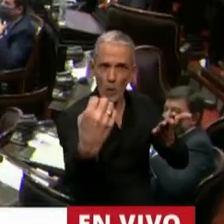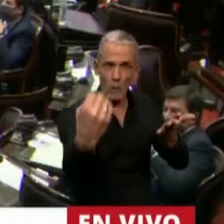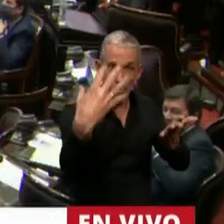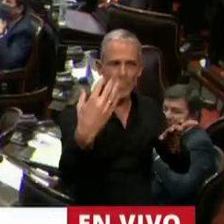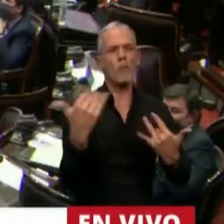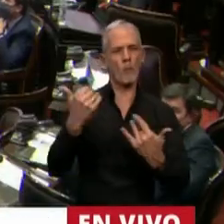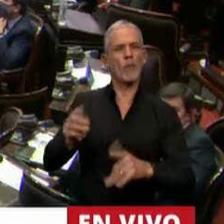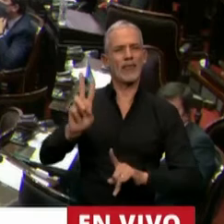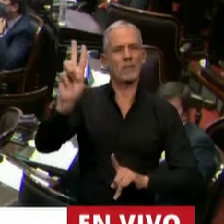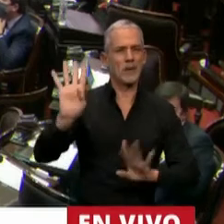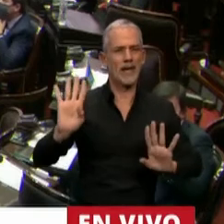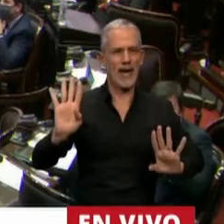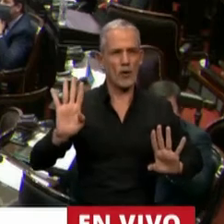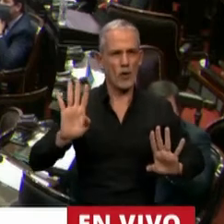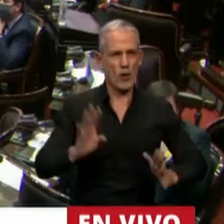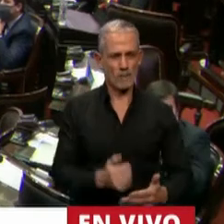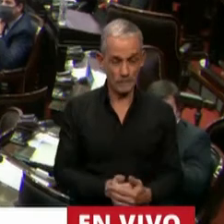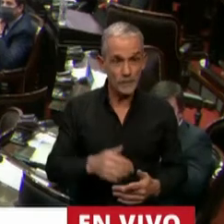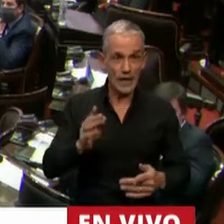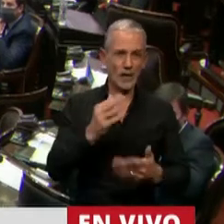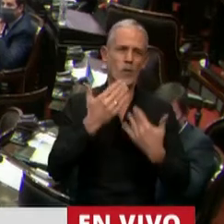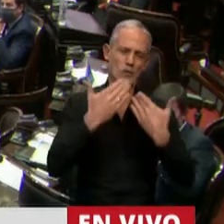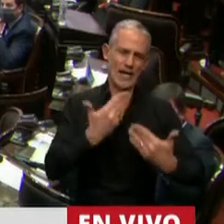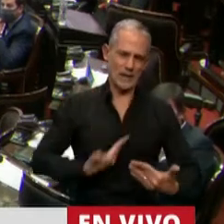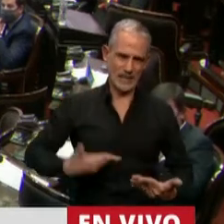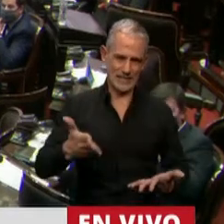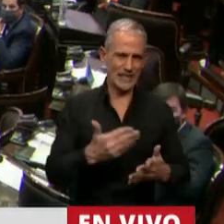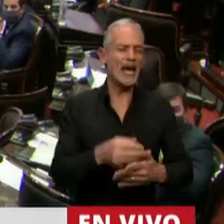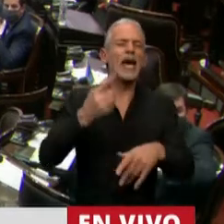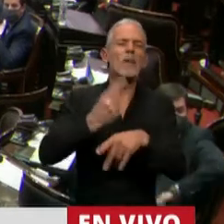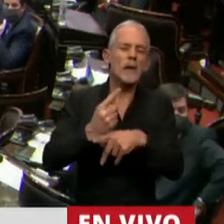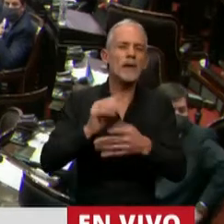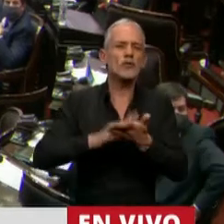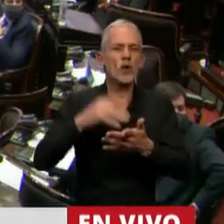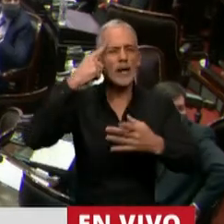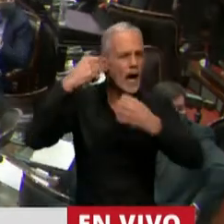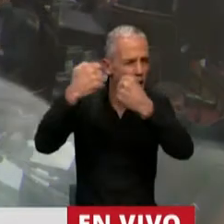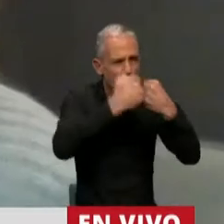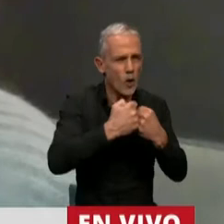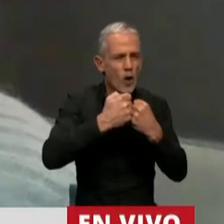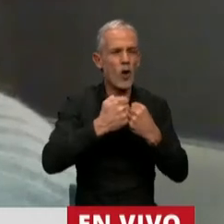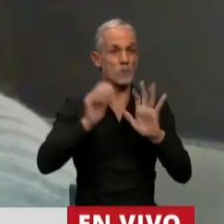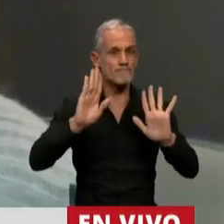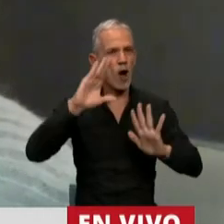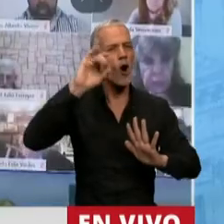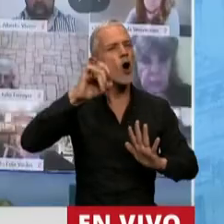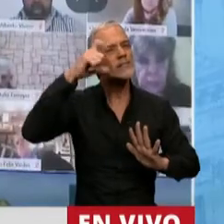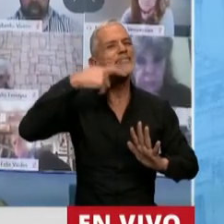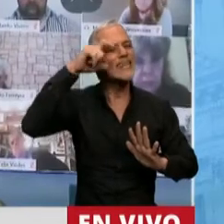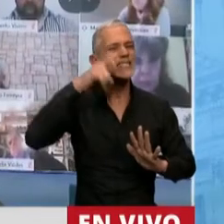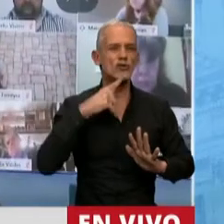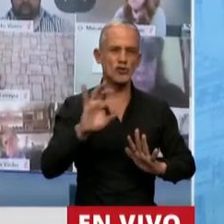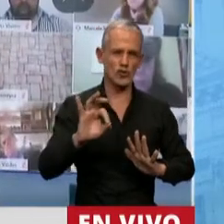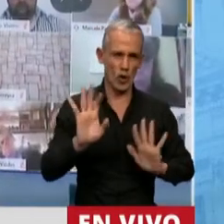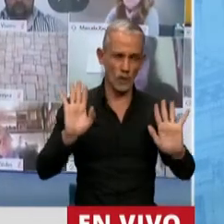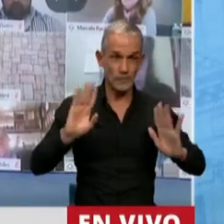Gracias, presidente. Voy a empezar por la discusión del consenso, porque me parece que es un tema que quienes